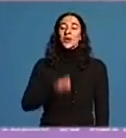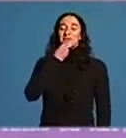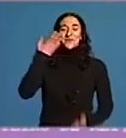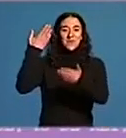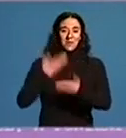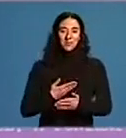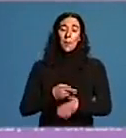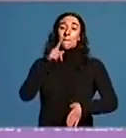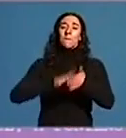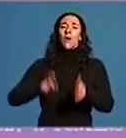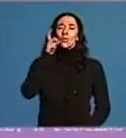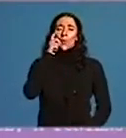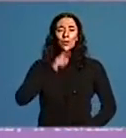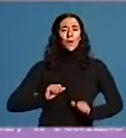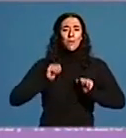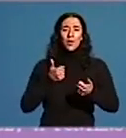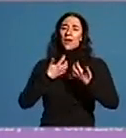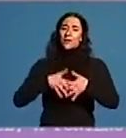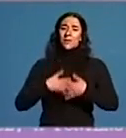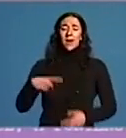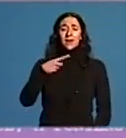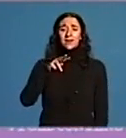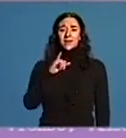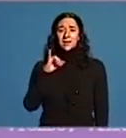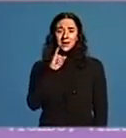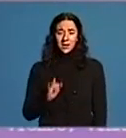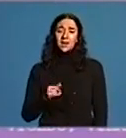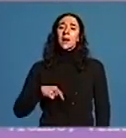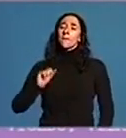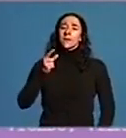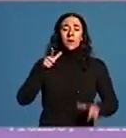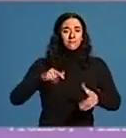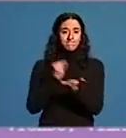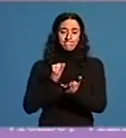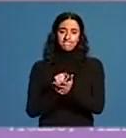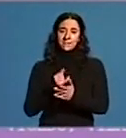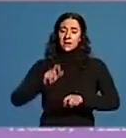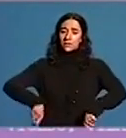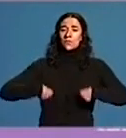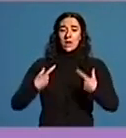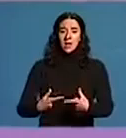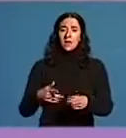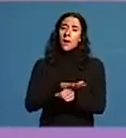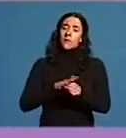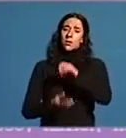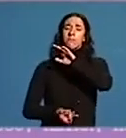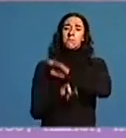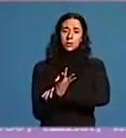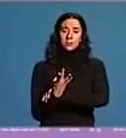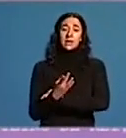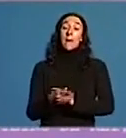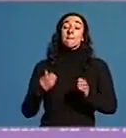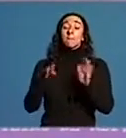Benvidos, no mes de junho entrará en funcionamento en Guitiriza a primeira das tres aulas da natureza que se crearán na provincia no marco do programa